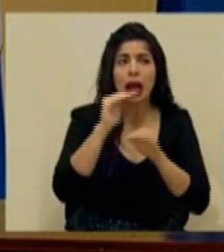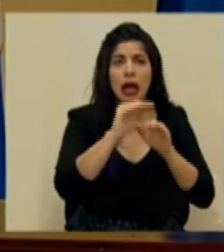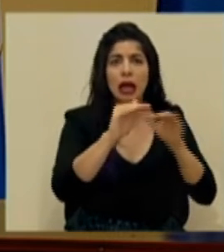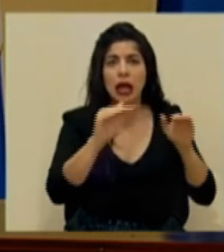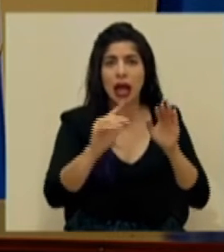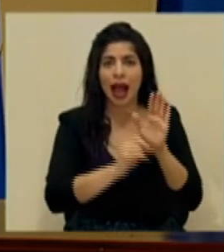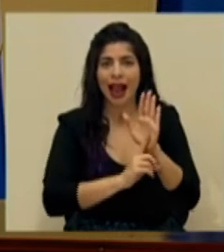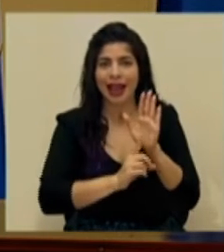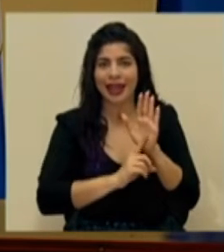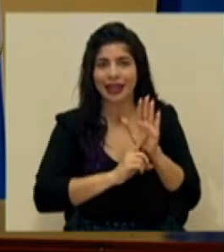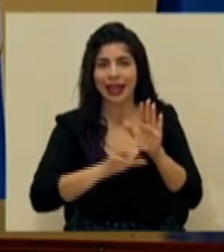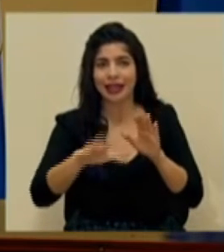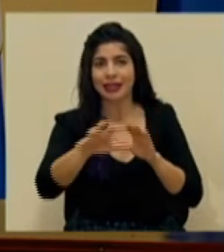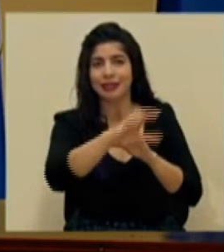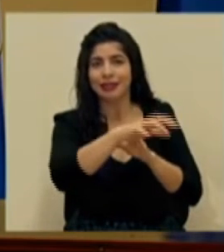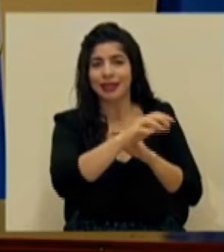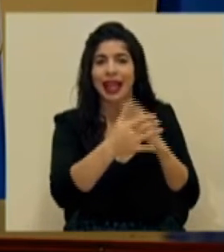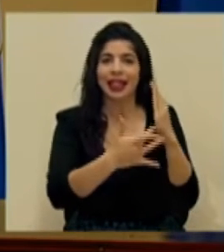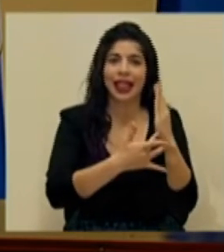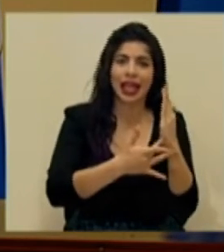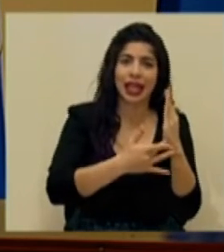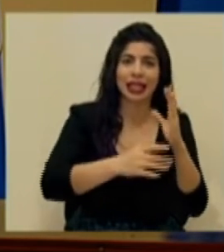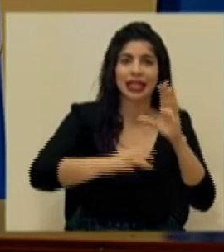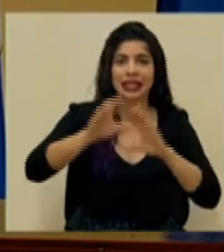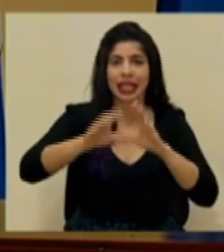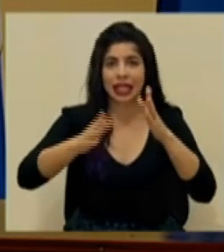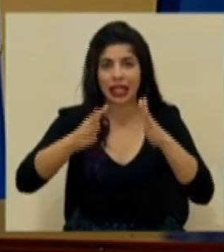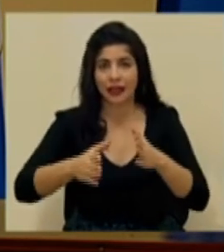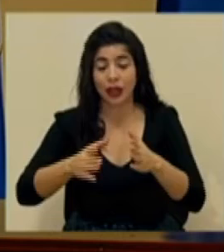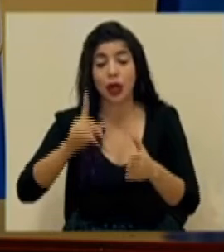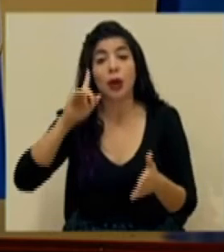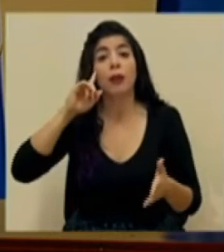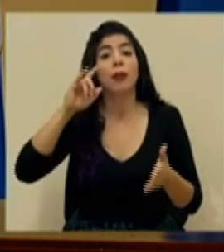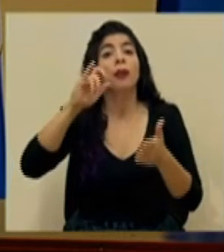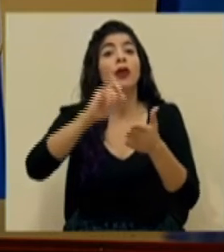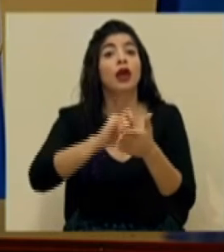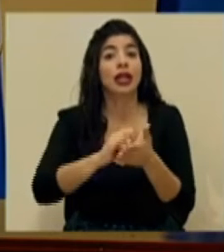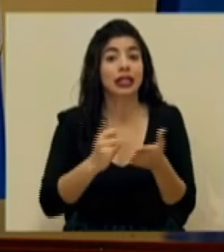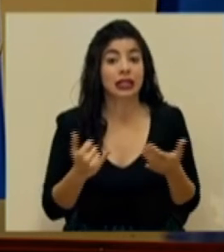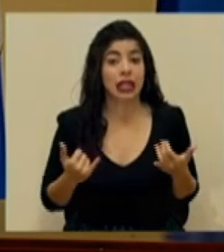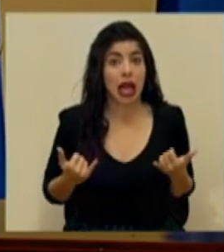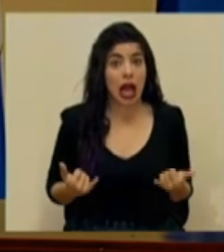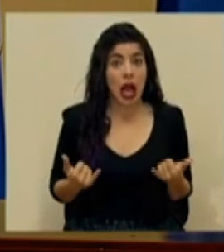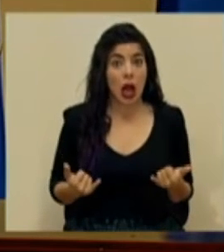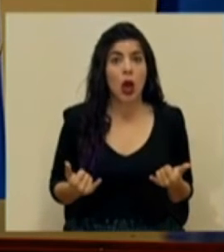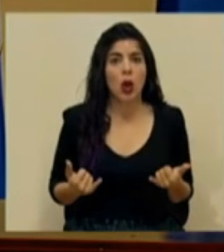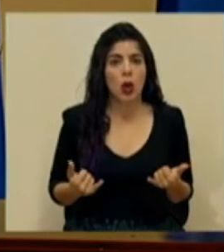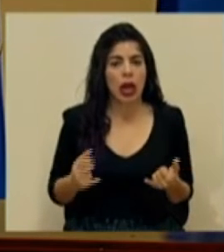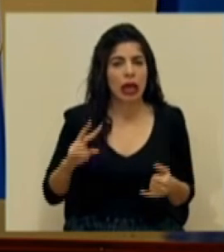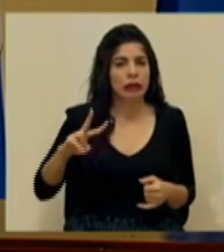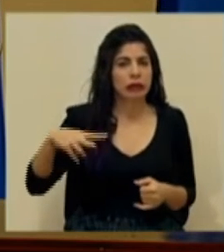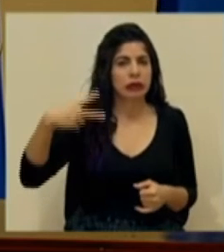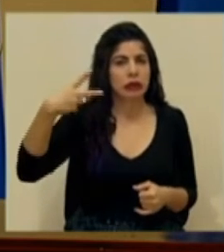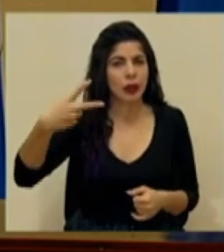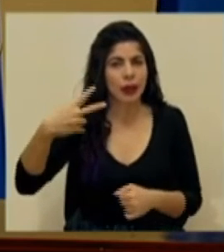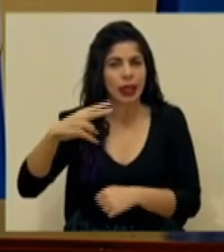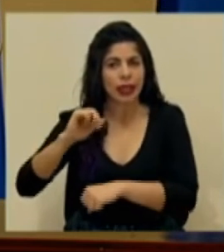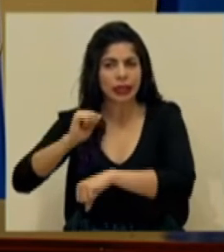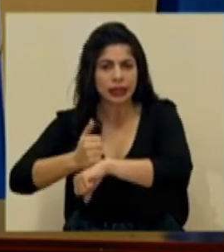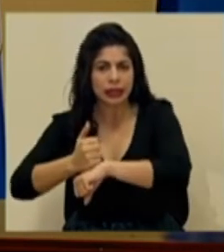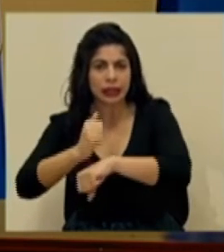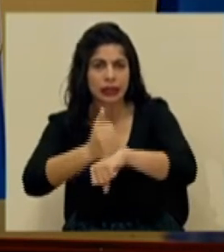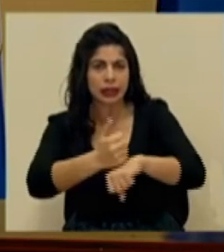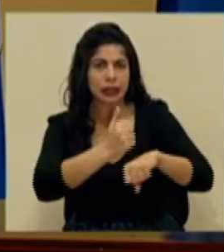con los entes técnicos científicos. En este sentido, estamos reforzando y estableciendo la